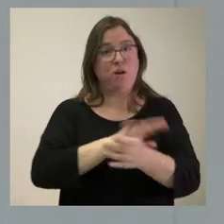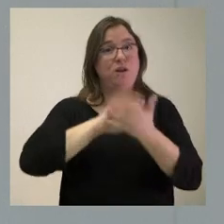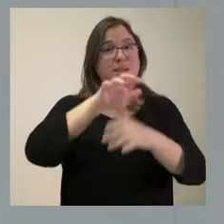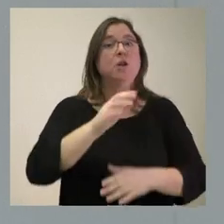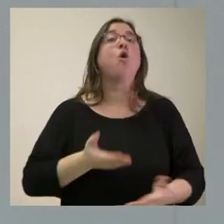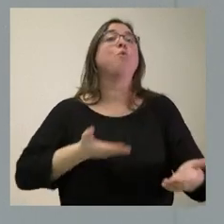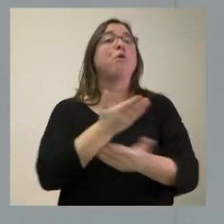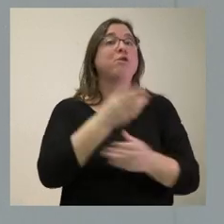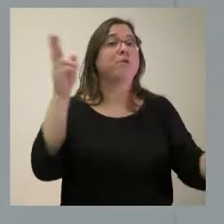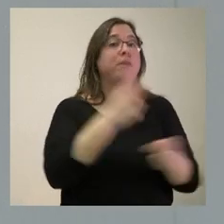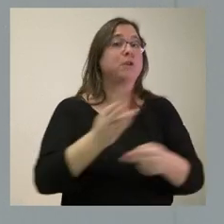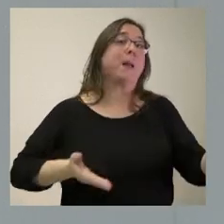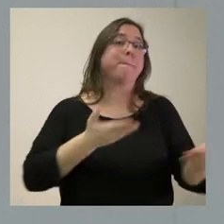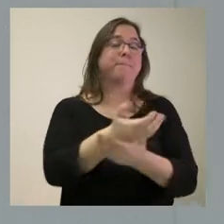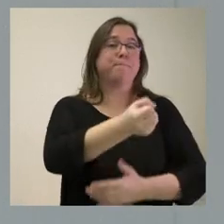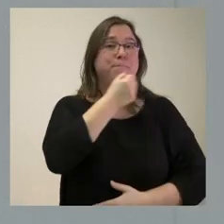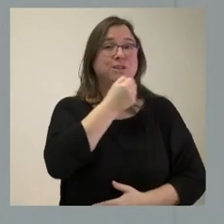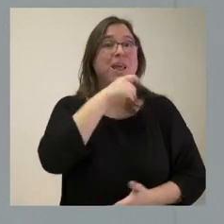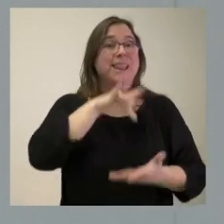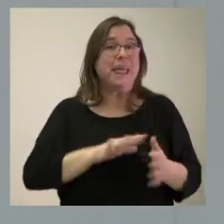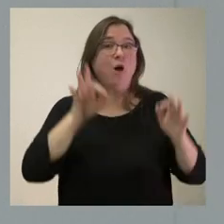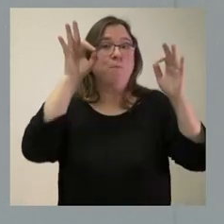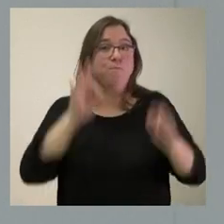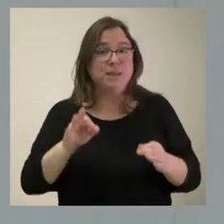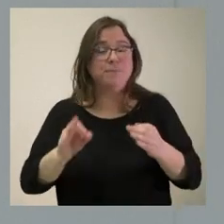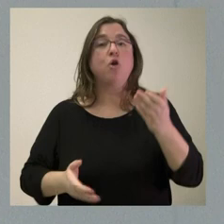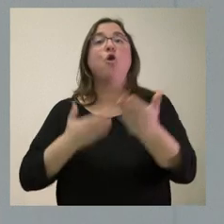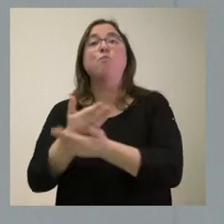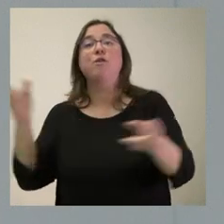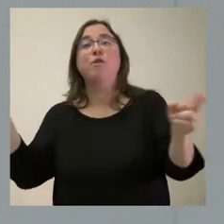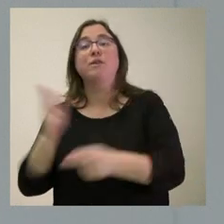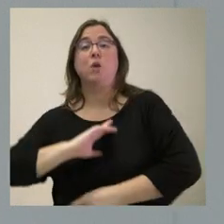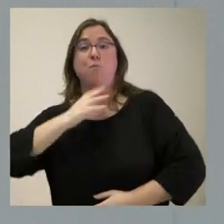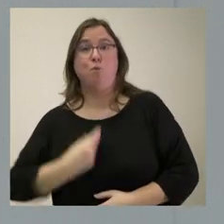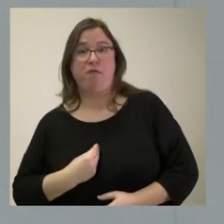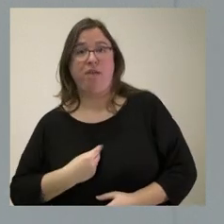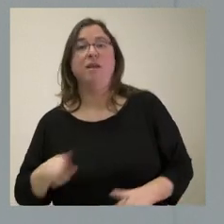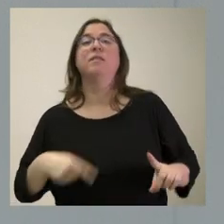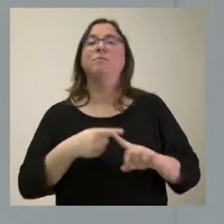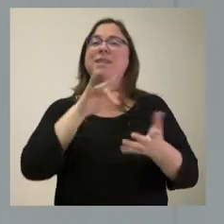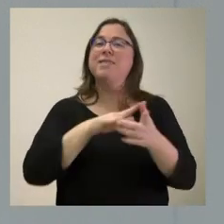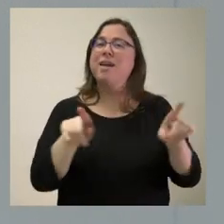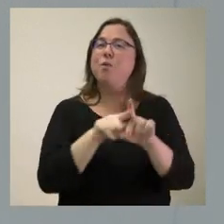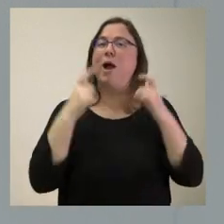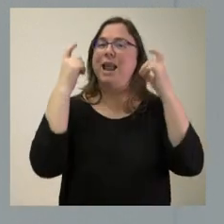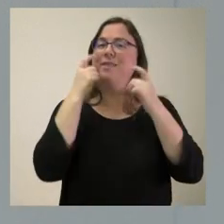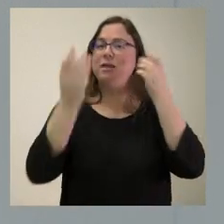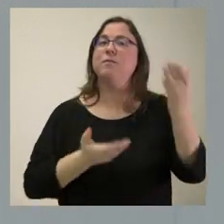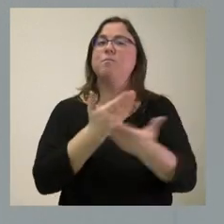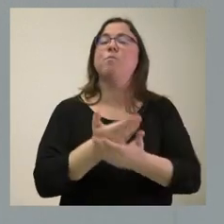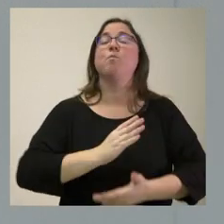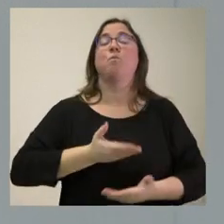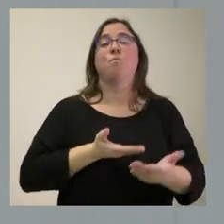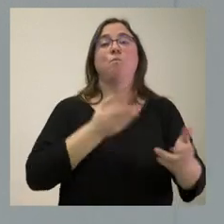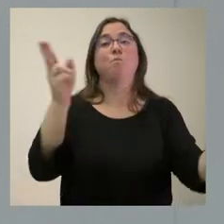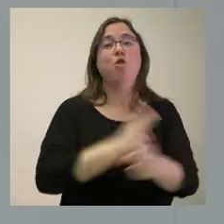de censura presentada por el Partido Socialista el mismo día que se presentó la moción de censura en Murcia y el mismo día que se intentaba presentar la moción de censura en la Comunidad de